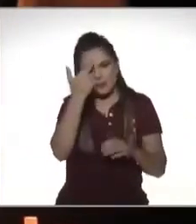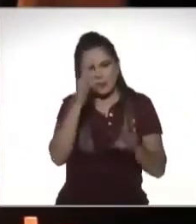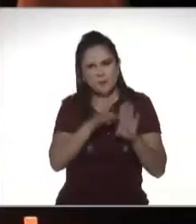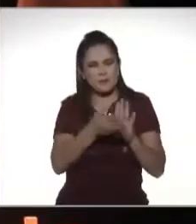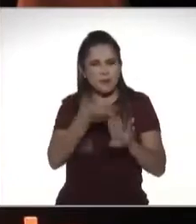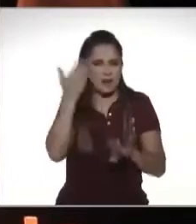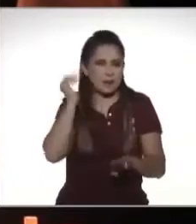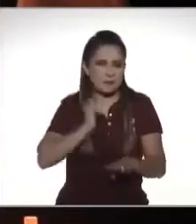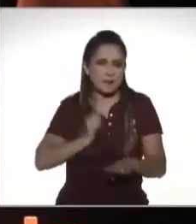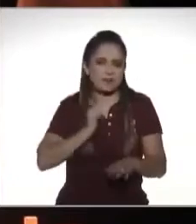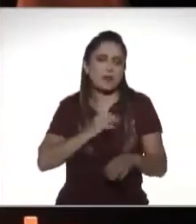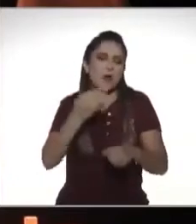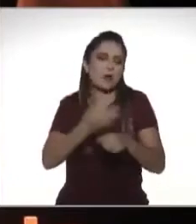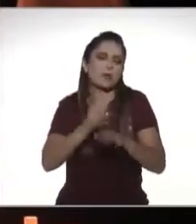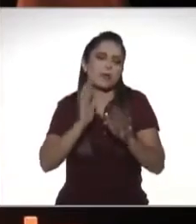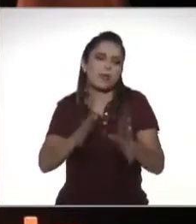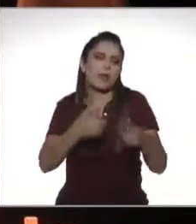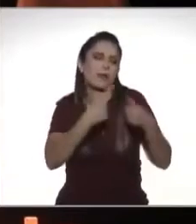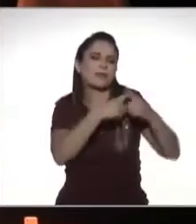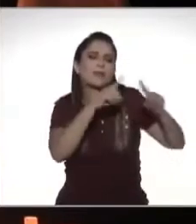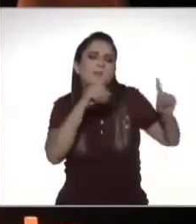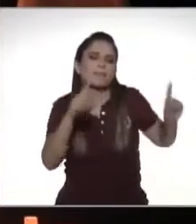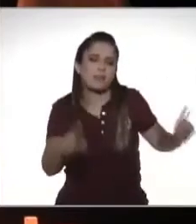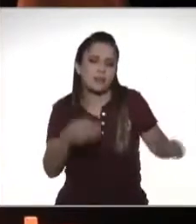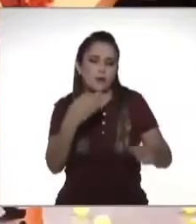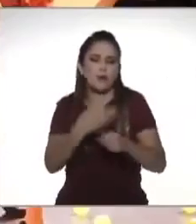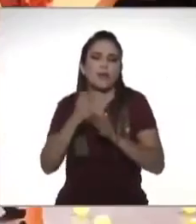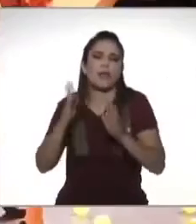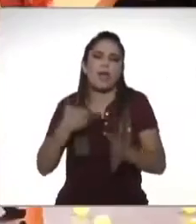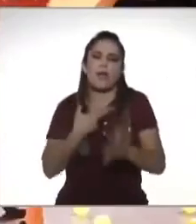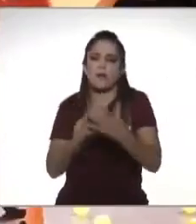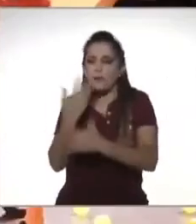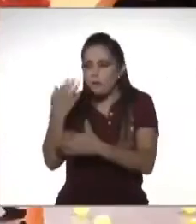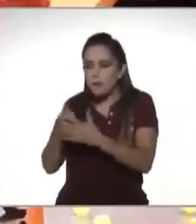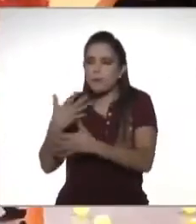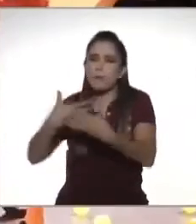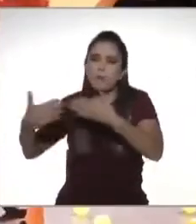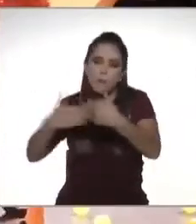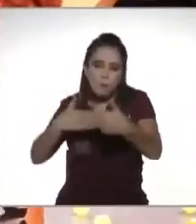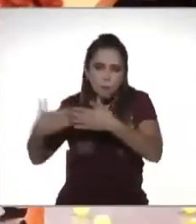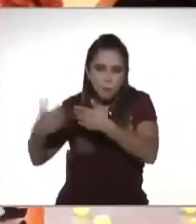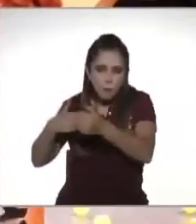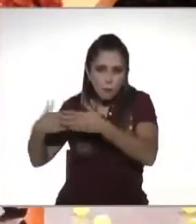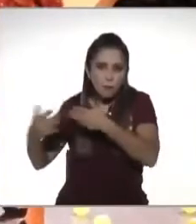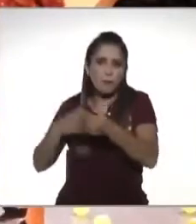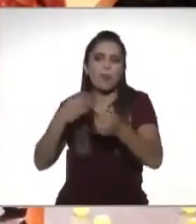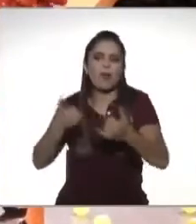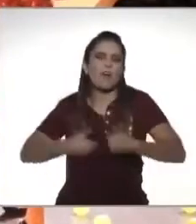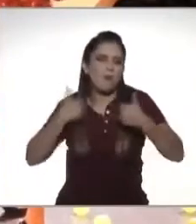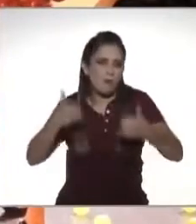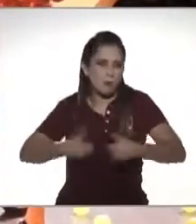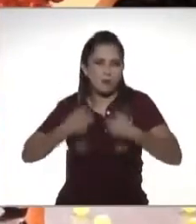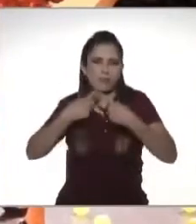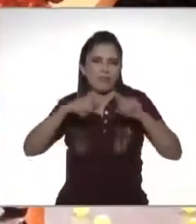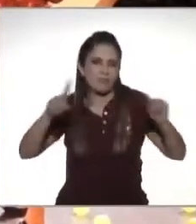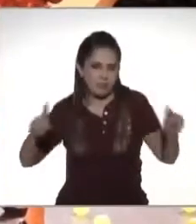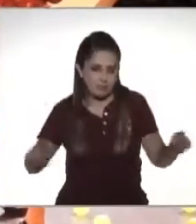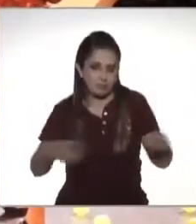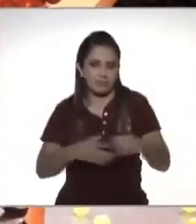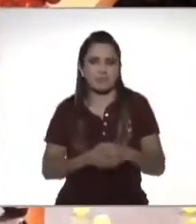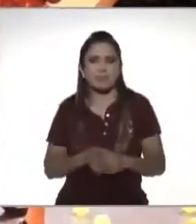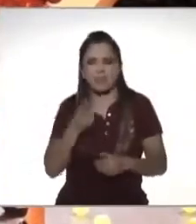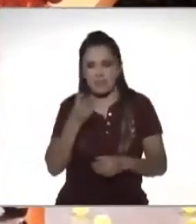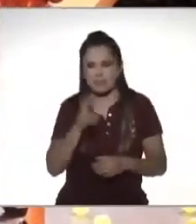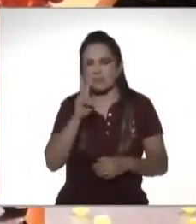tiempos están cambiando y que hay un afán de modernizarse y de entender a las nuevas generaciones creo que eso pasa